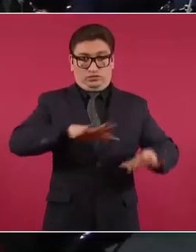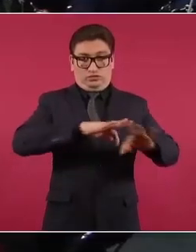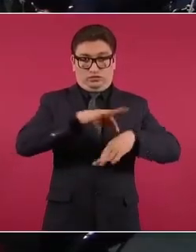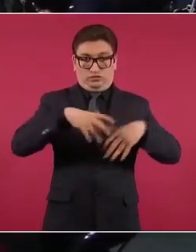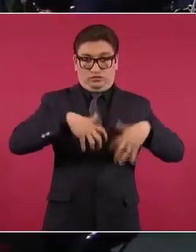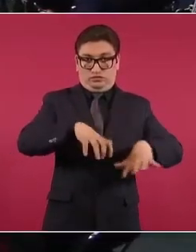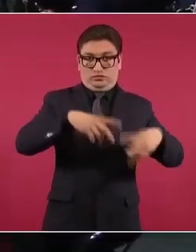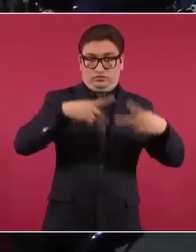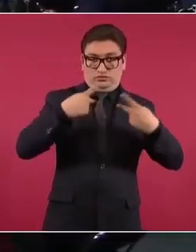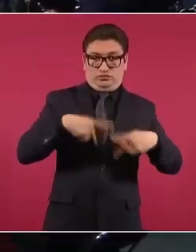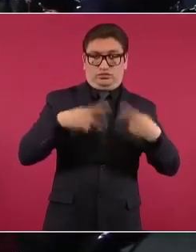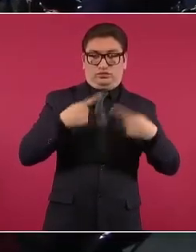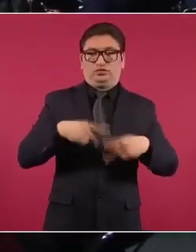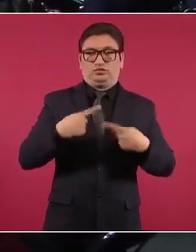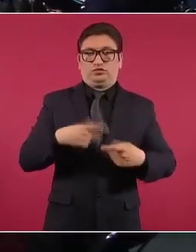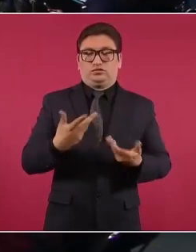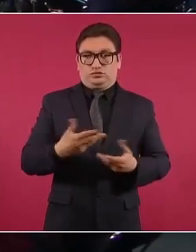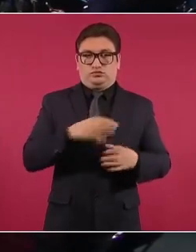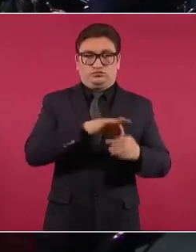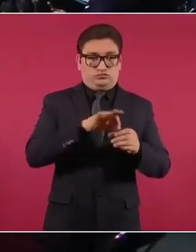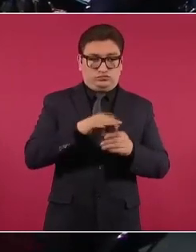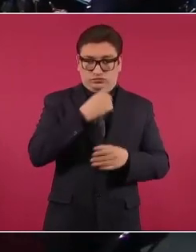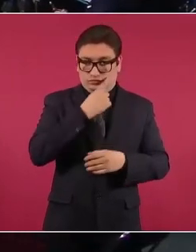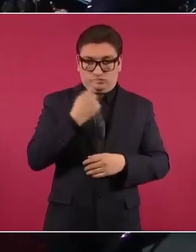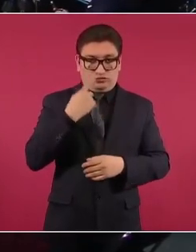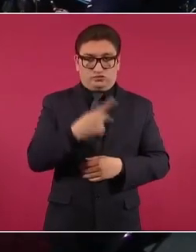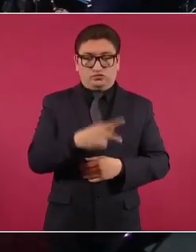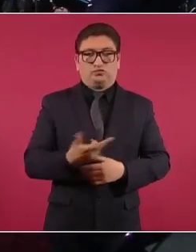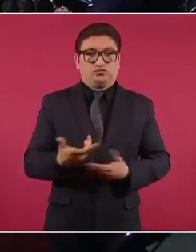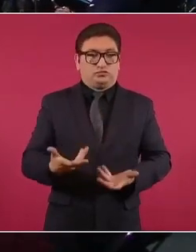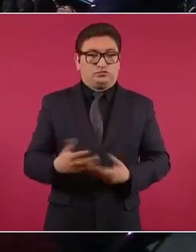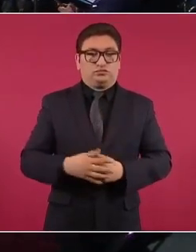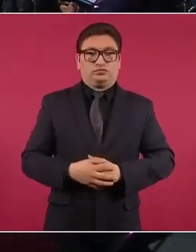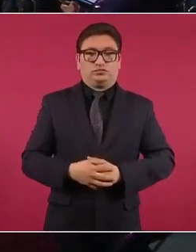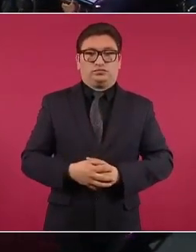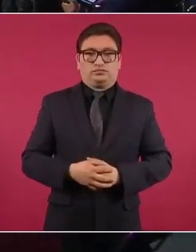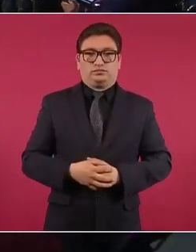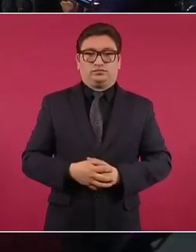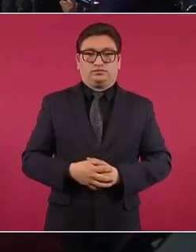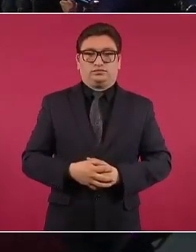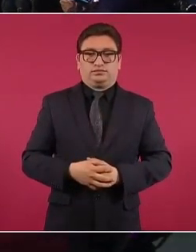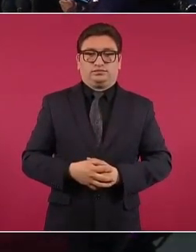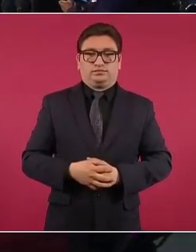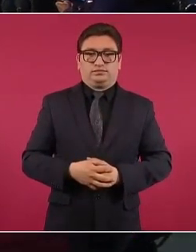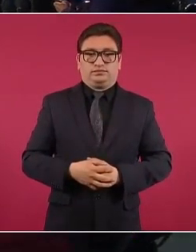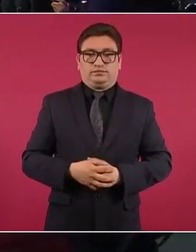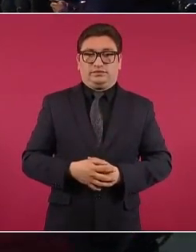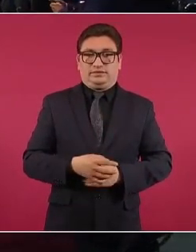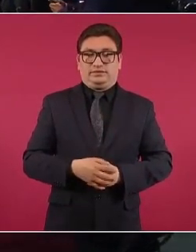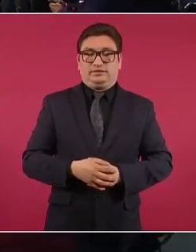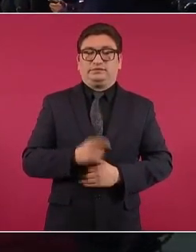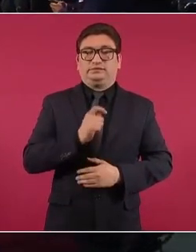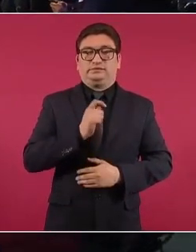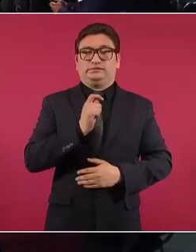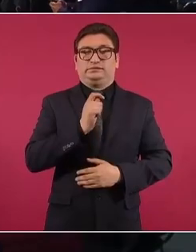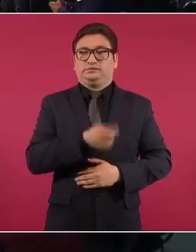en esencia